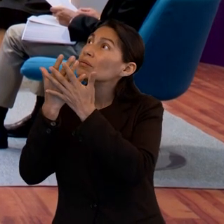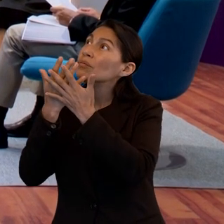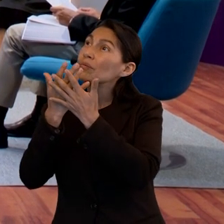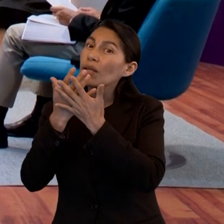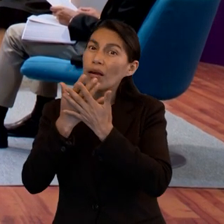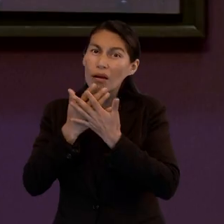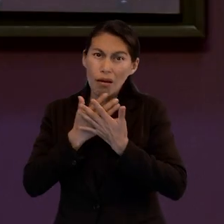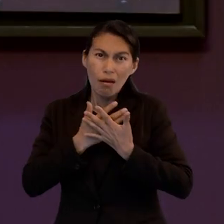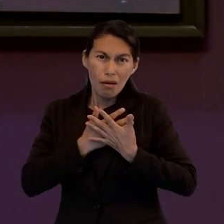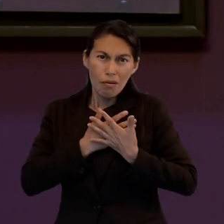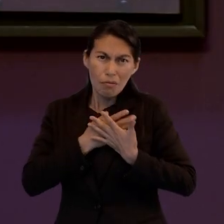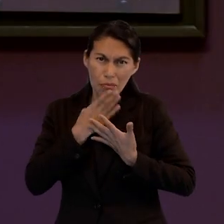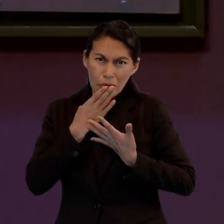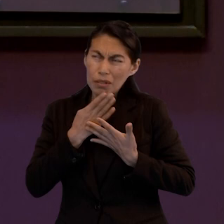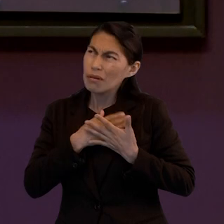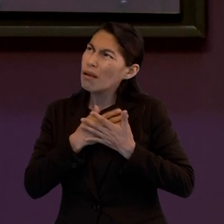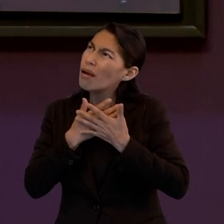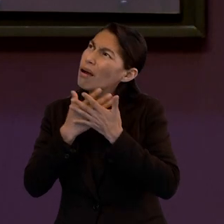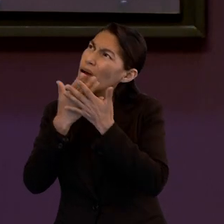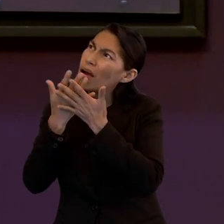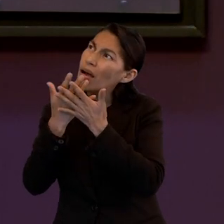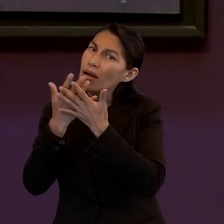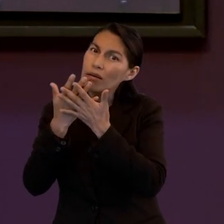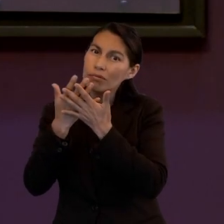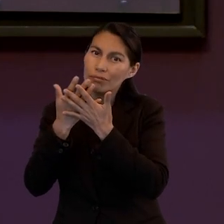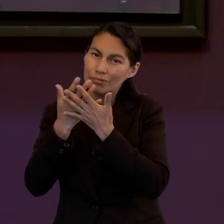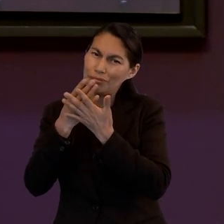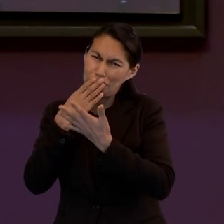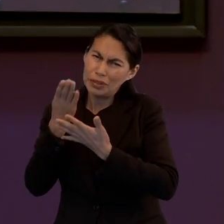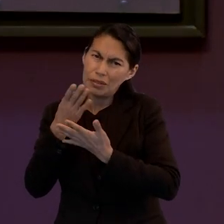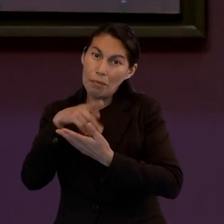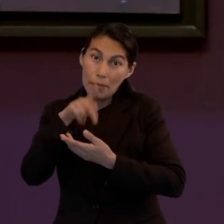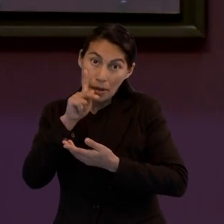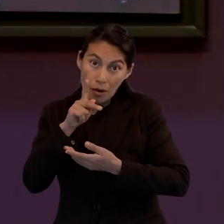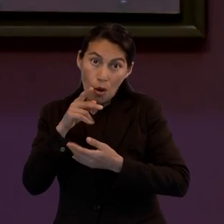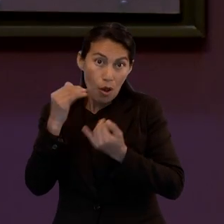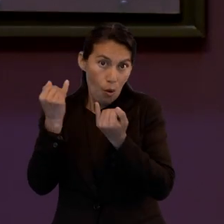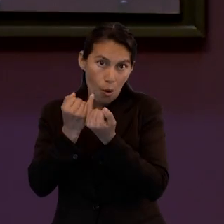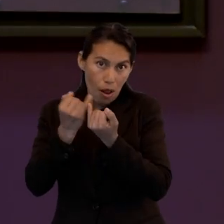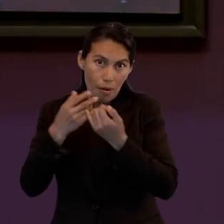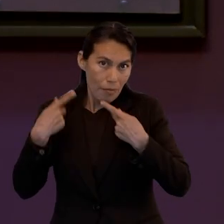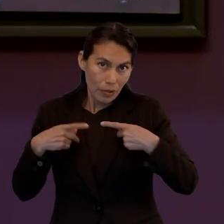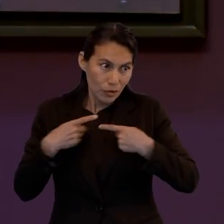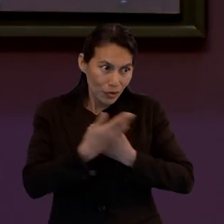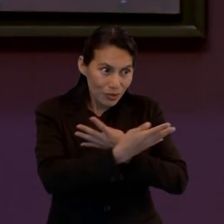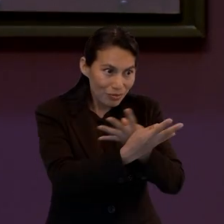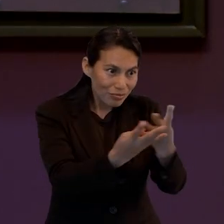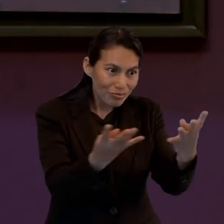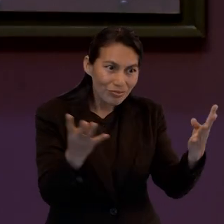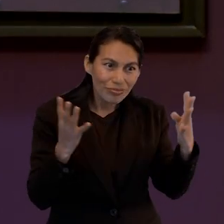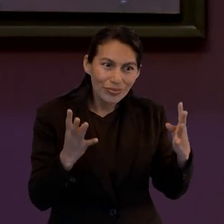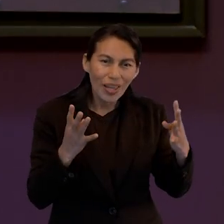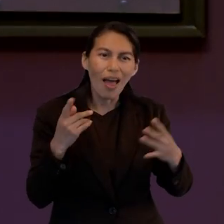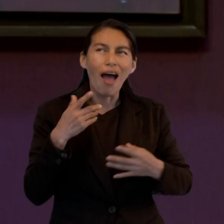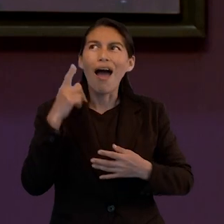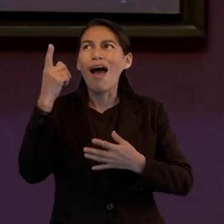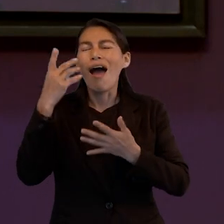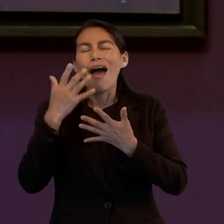acciones de nuestro amor hacia Dios, sino también de amor hacia las personas que nos rodean.